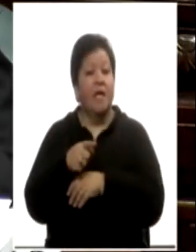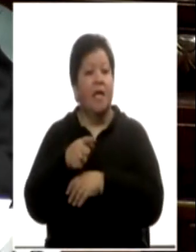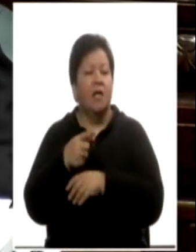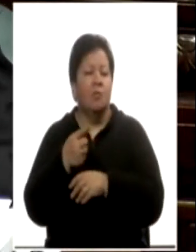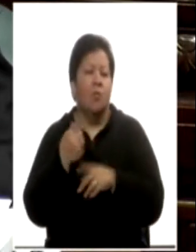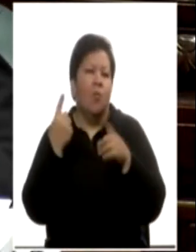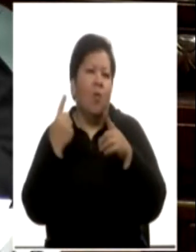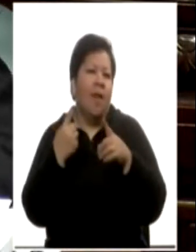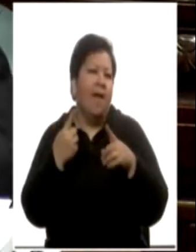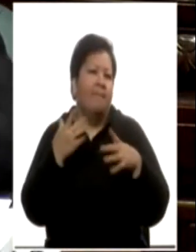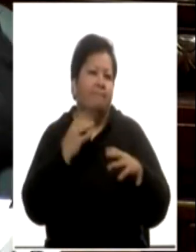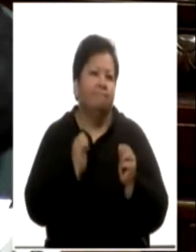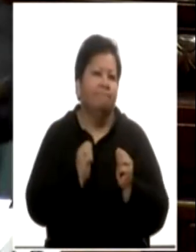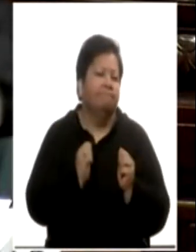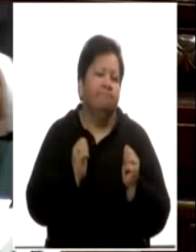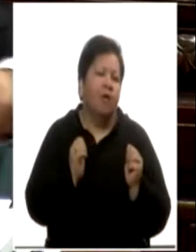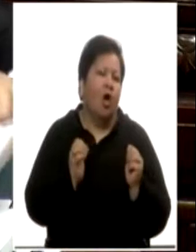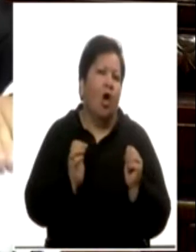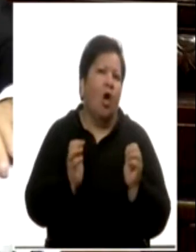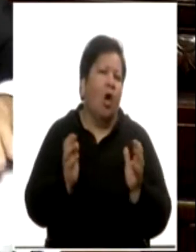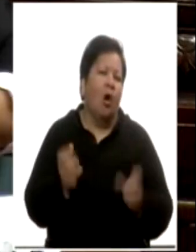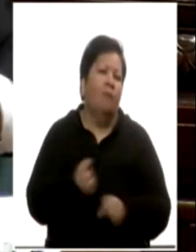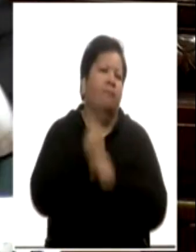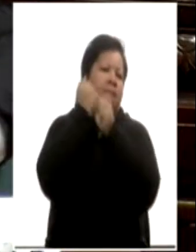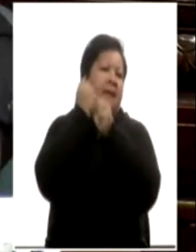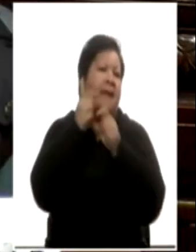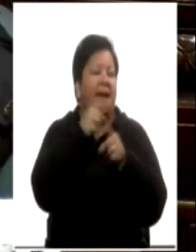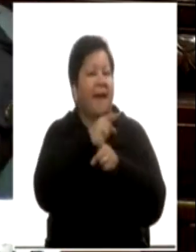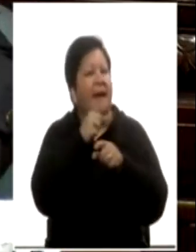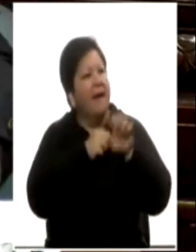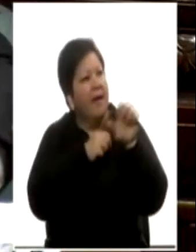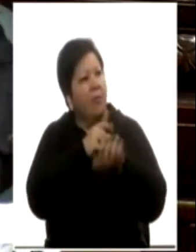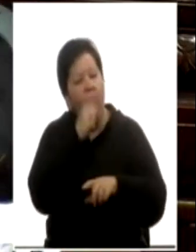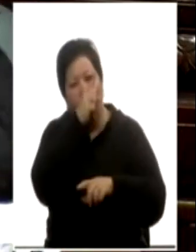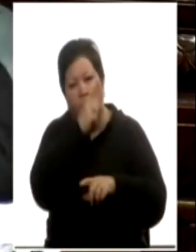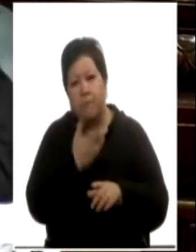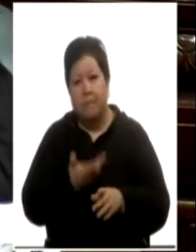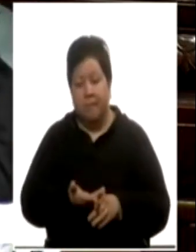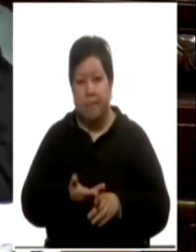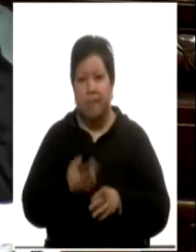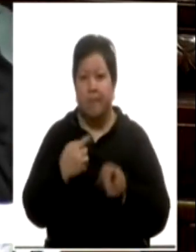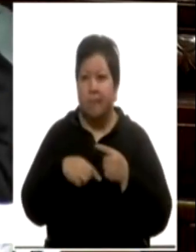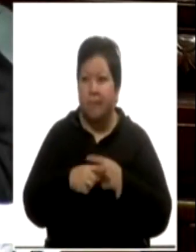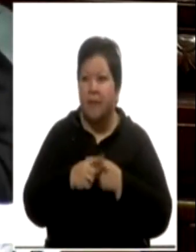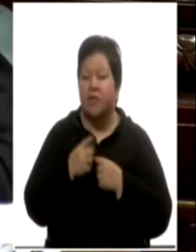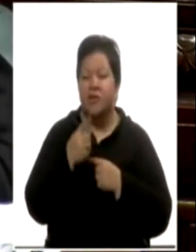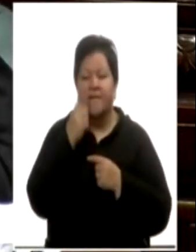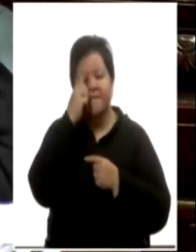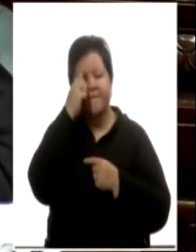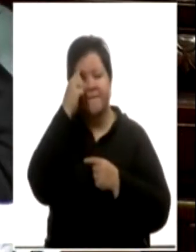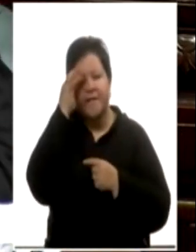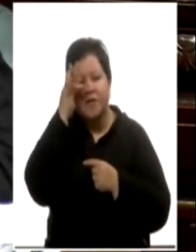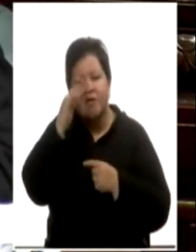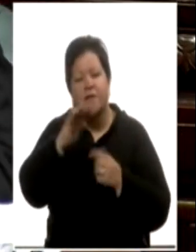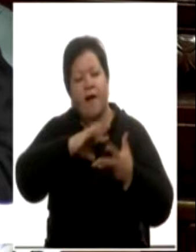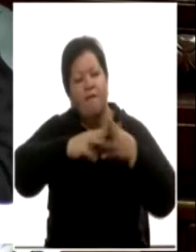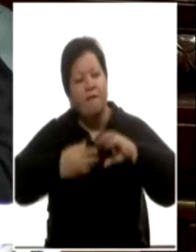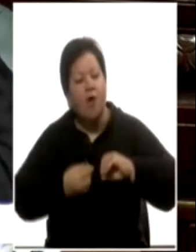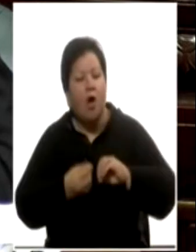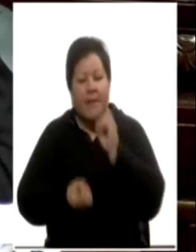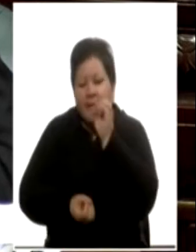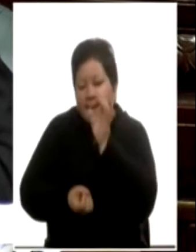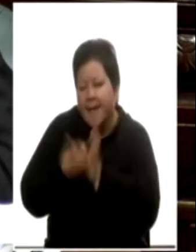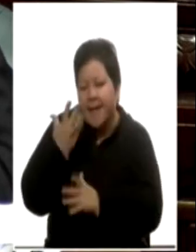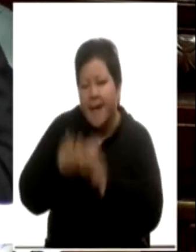una de las más importantes del mundo, tanto en arte mundial como en arte latinoamericano. Su filosofía como creador surge